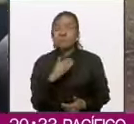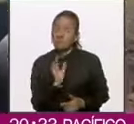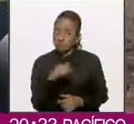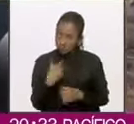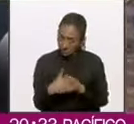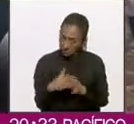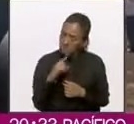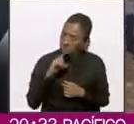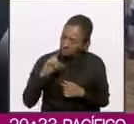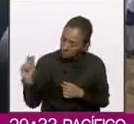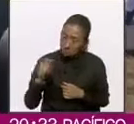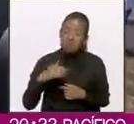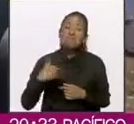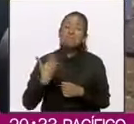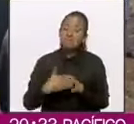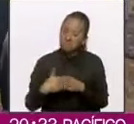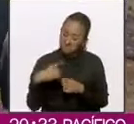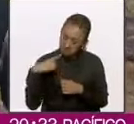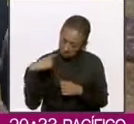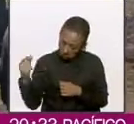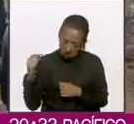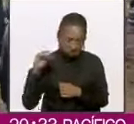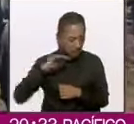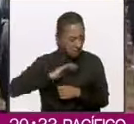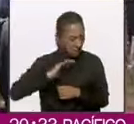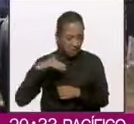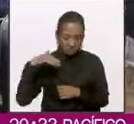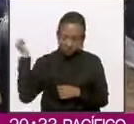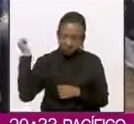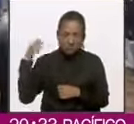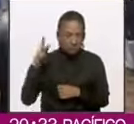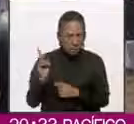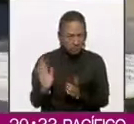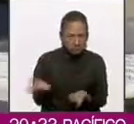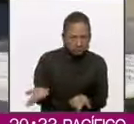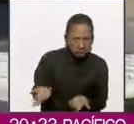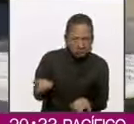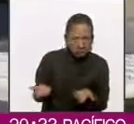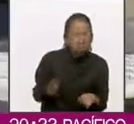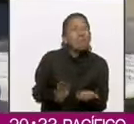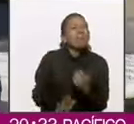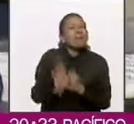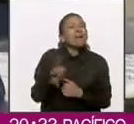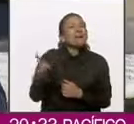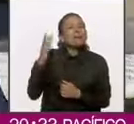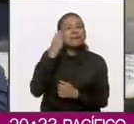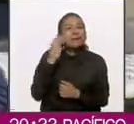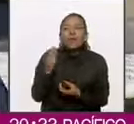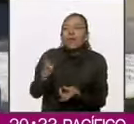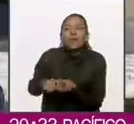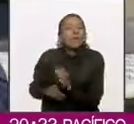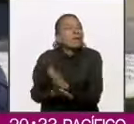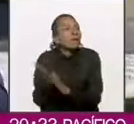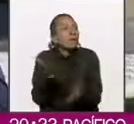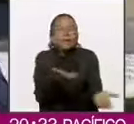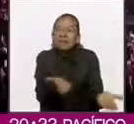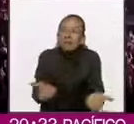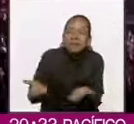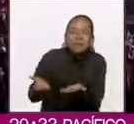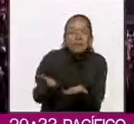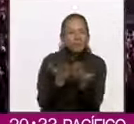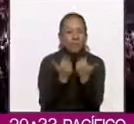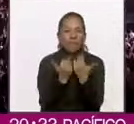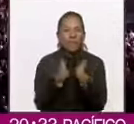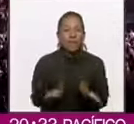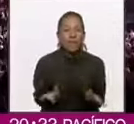se ha ido. Más bien parece que Marcelo no tiene a dónde ir. Prometió a sus